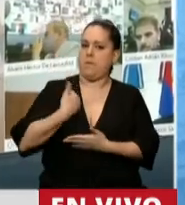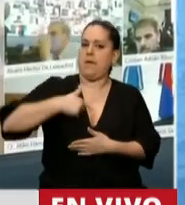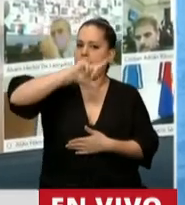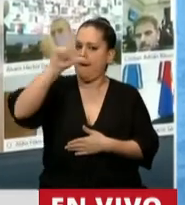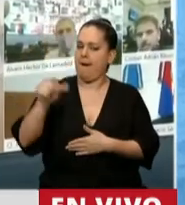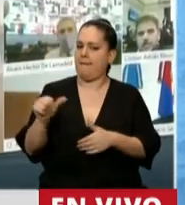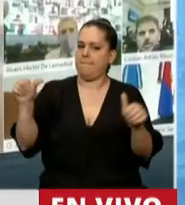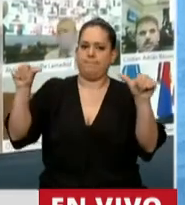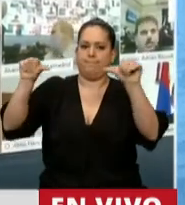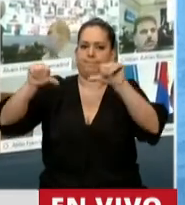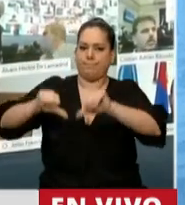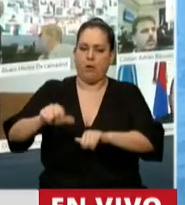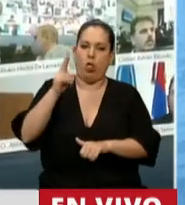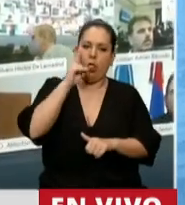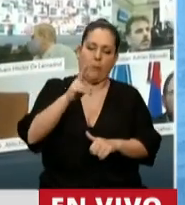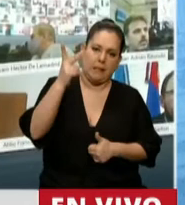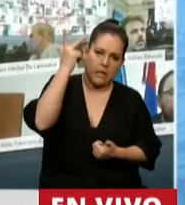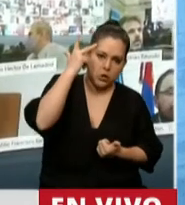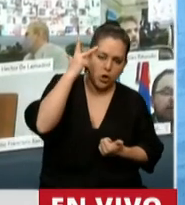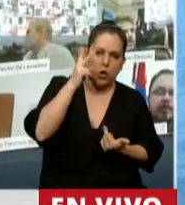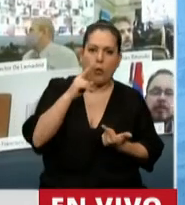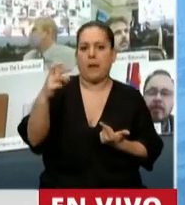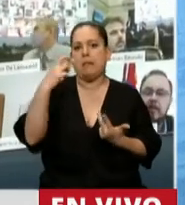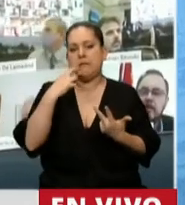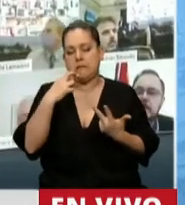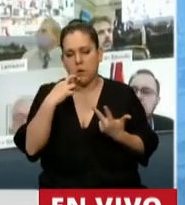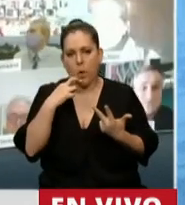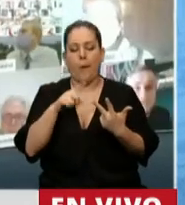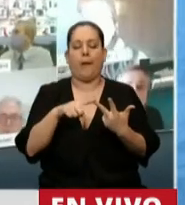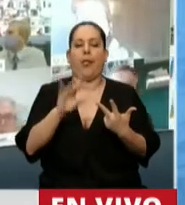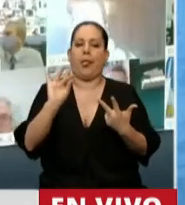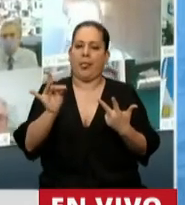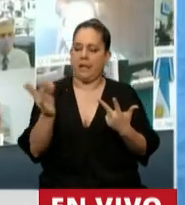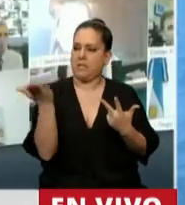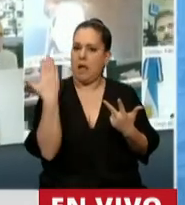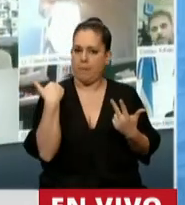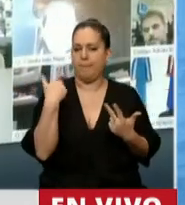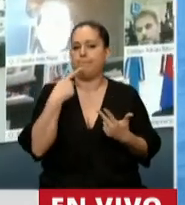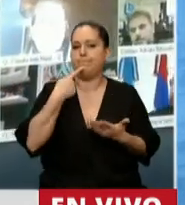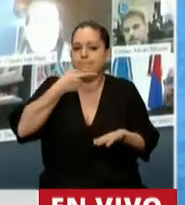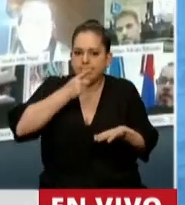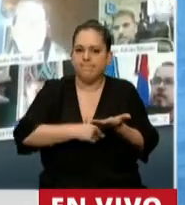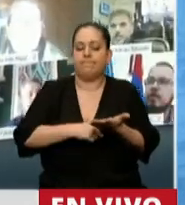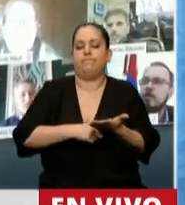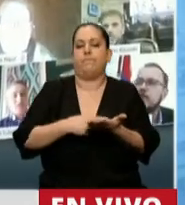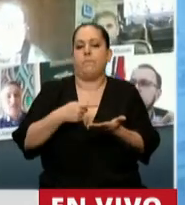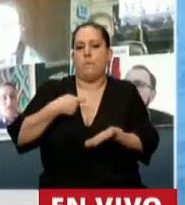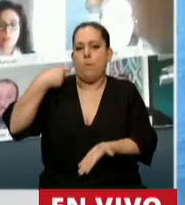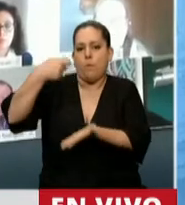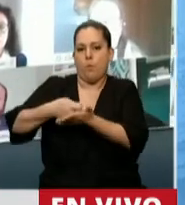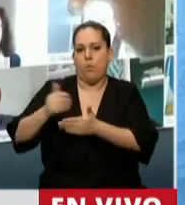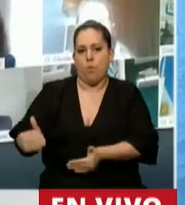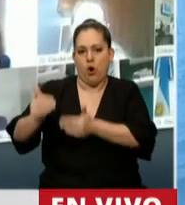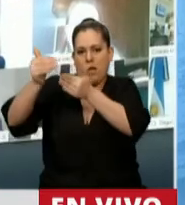en 2018 y 2019, en diciembre tratamos una moratoria para las pymes. Luego,